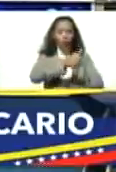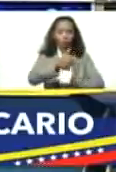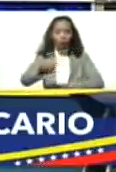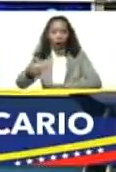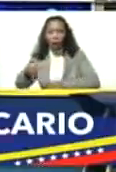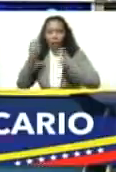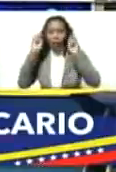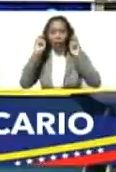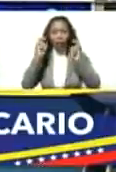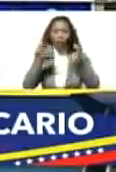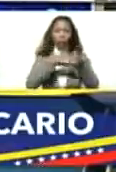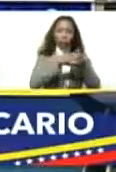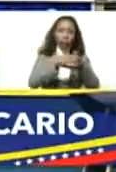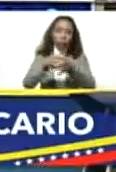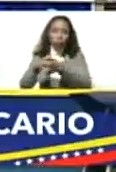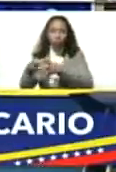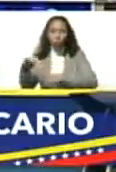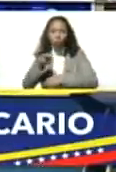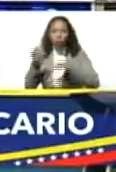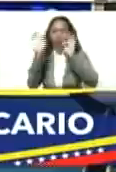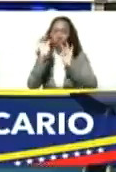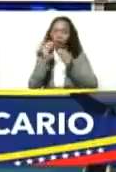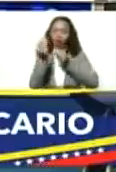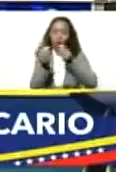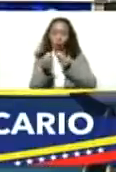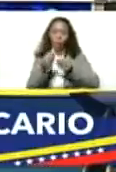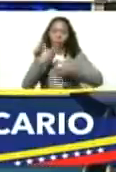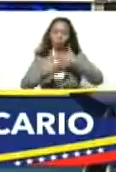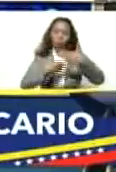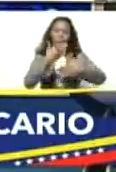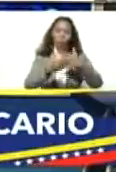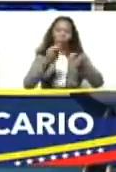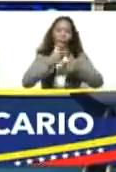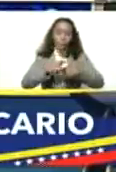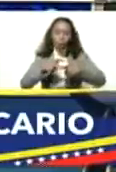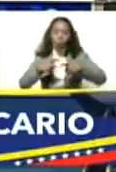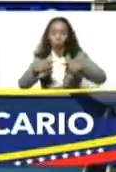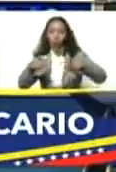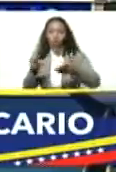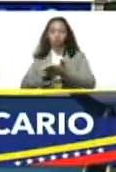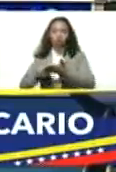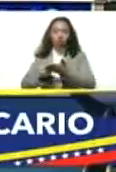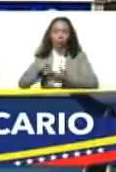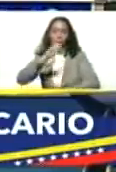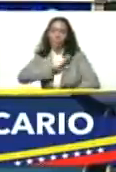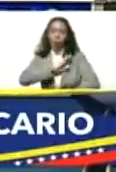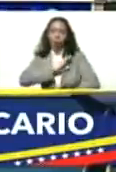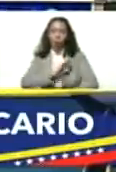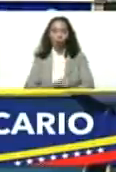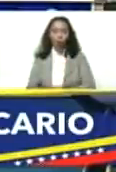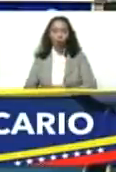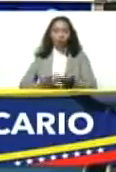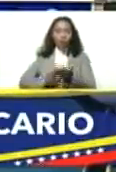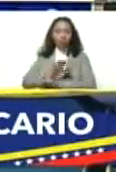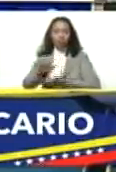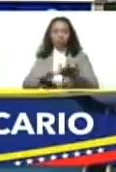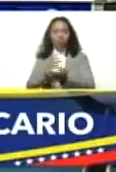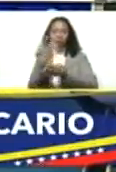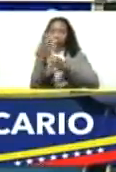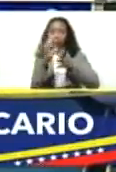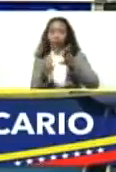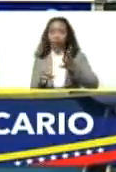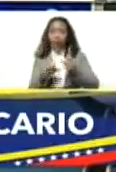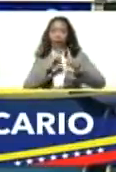encontrando su ritmo de crecimiento. Fuera resolviendo sus propios problemas de carácter